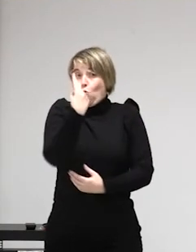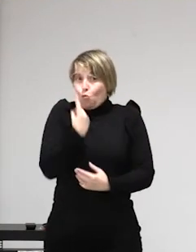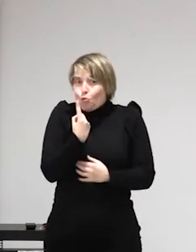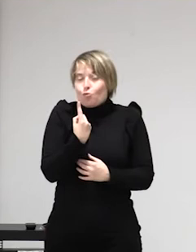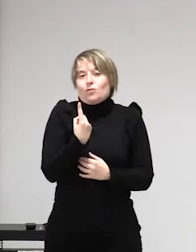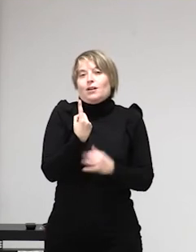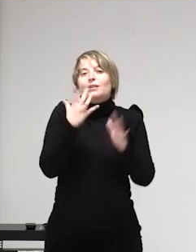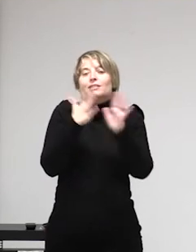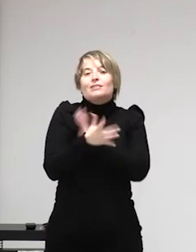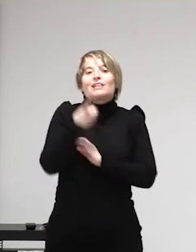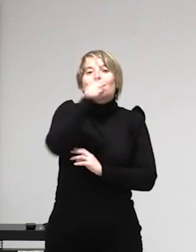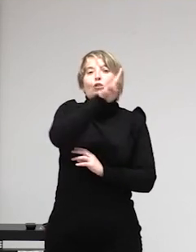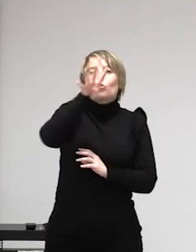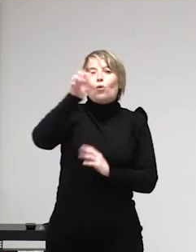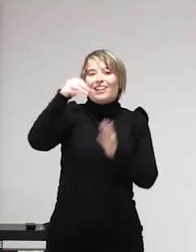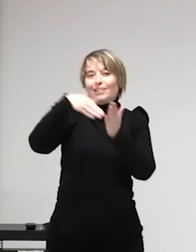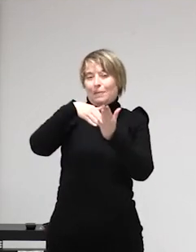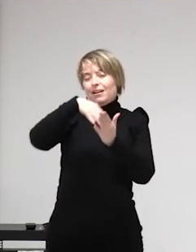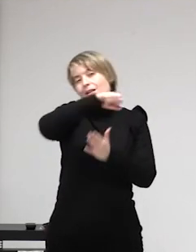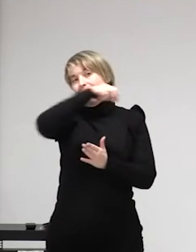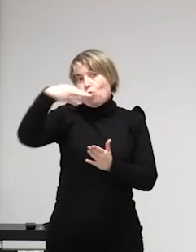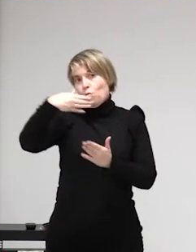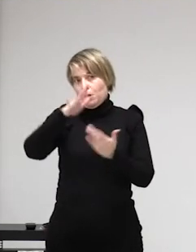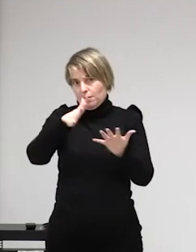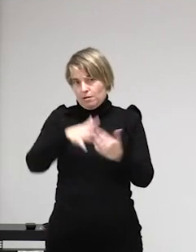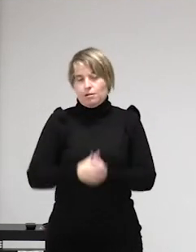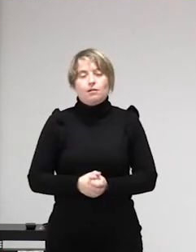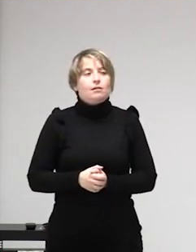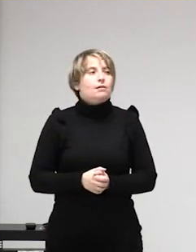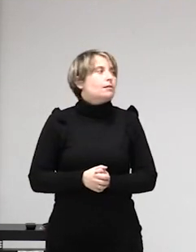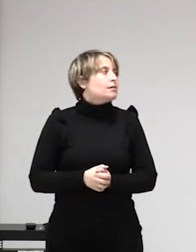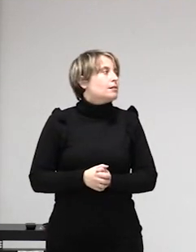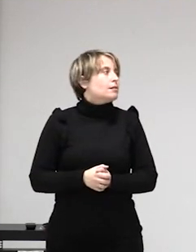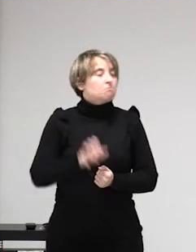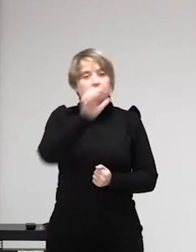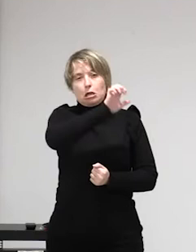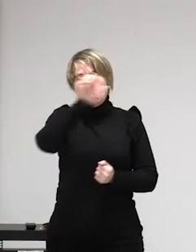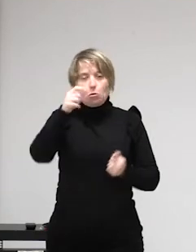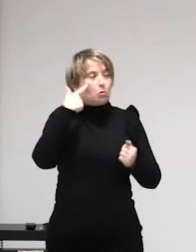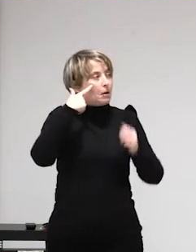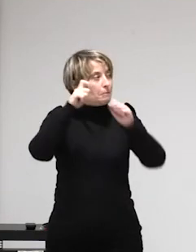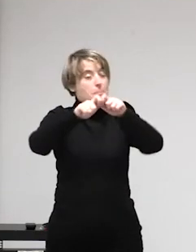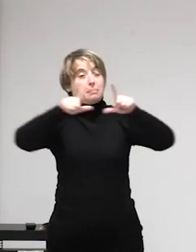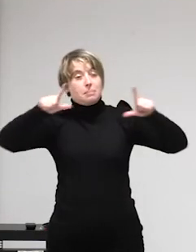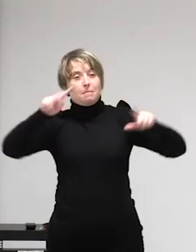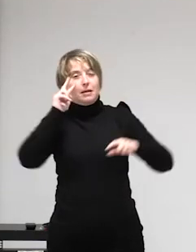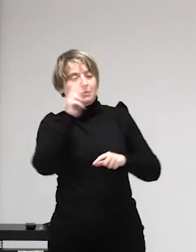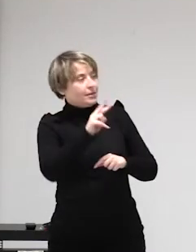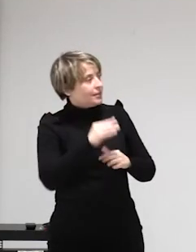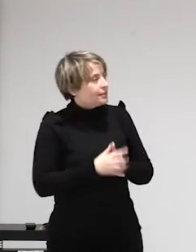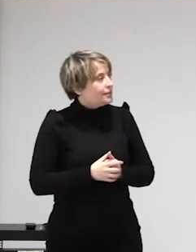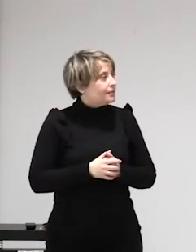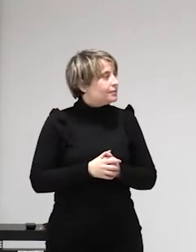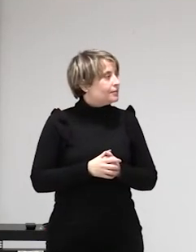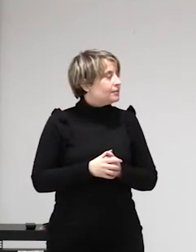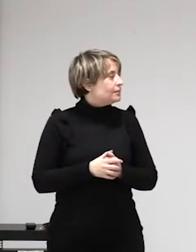criticando pues eso quien ve porno criticando incluso que prácticas sexuales acaban dando pie a la justificación y como eso al final acaba dando